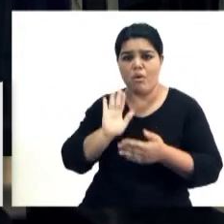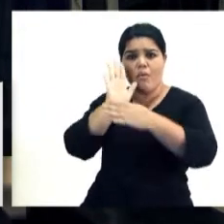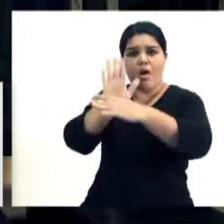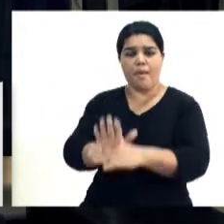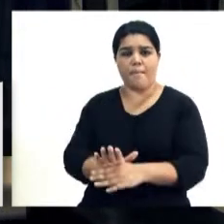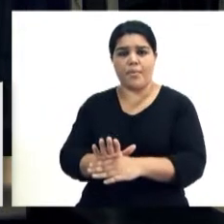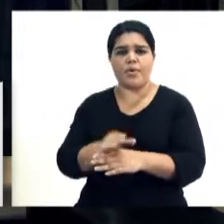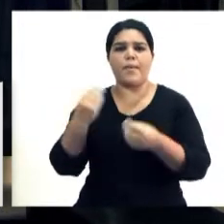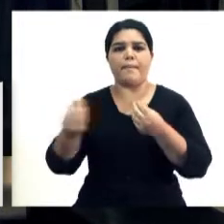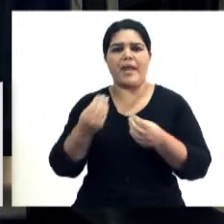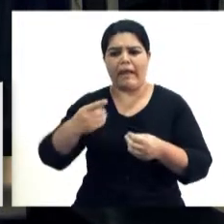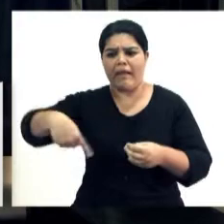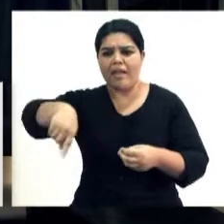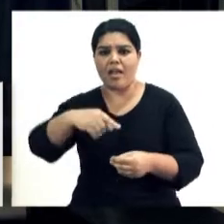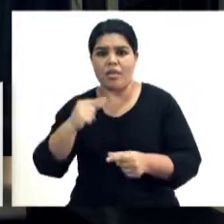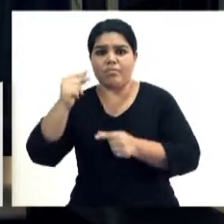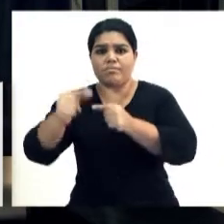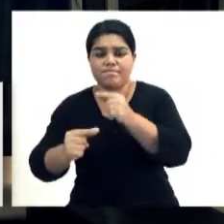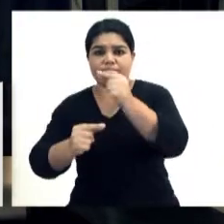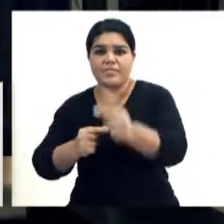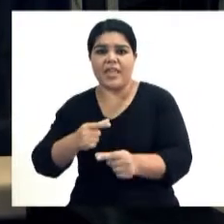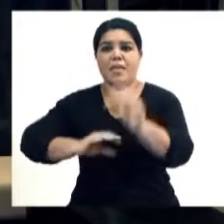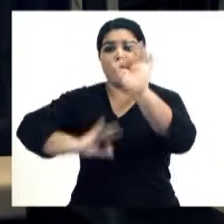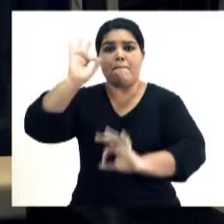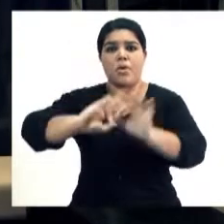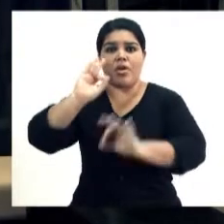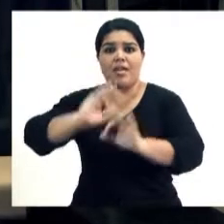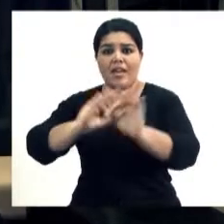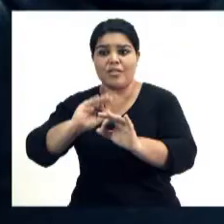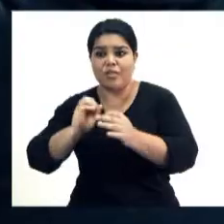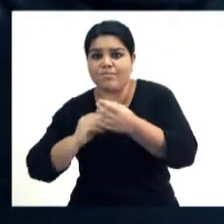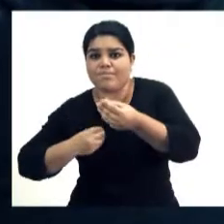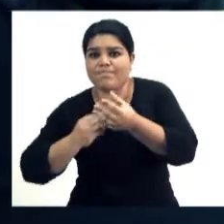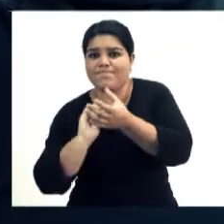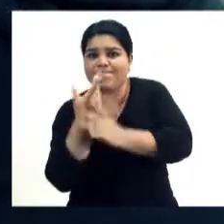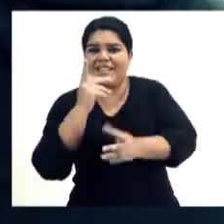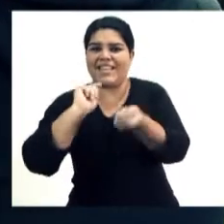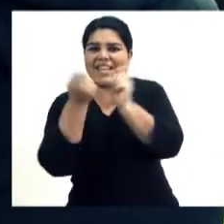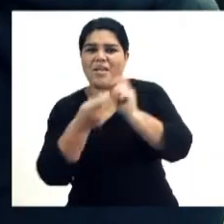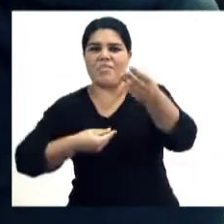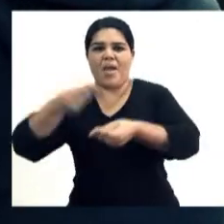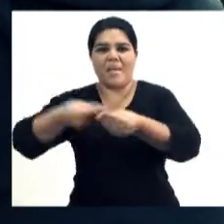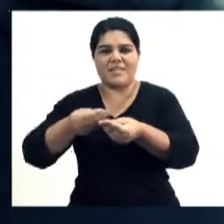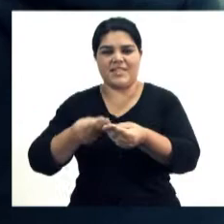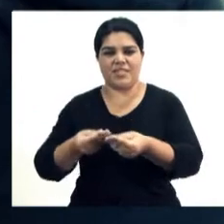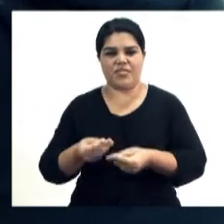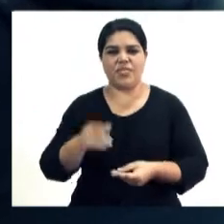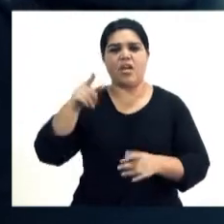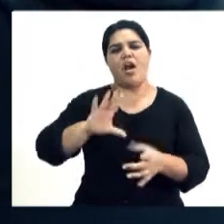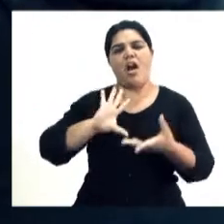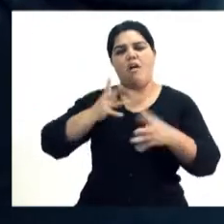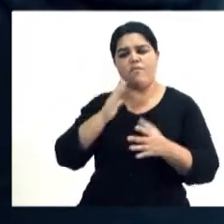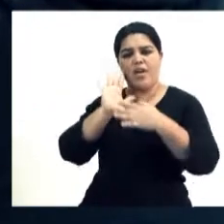de que den ese paso de pasar de ser emprendedor a ser empresario. En definitiva es acompañarlos en la medida de las posibilidades